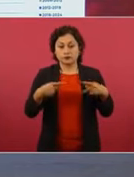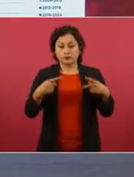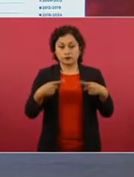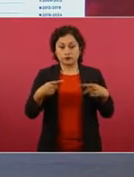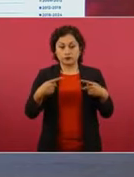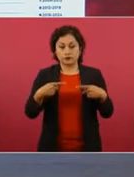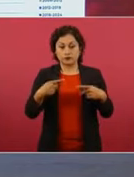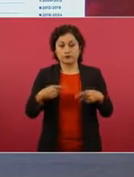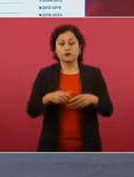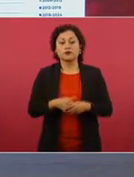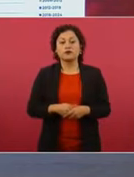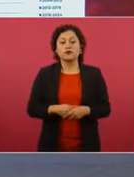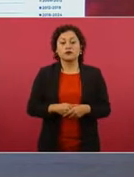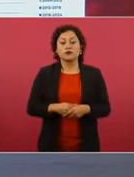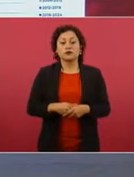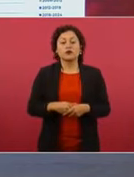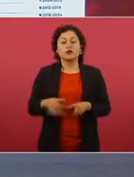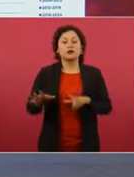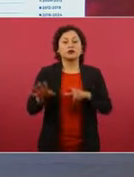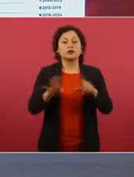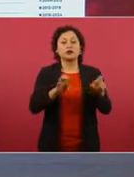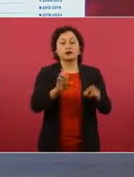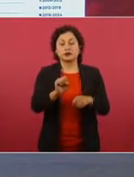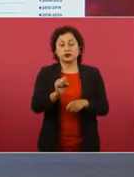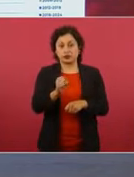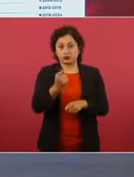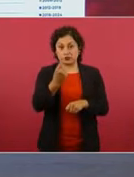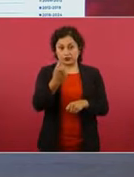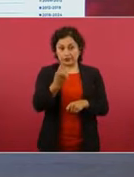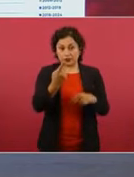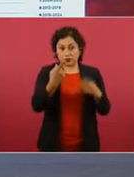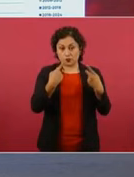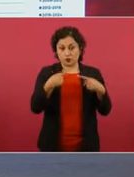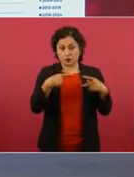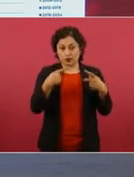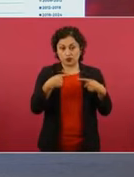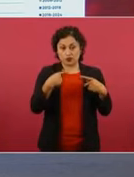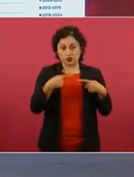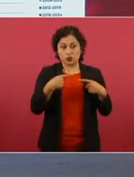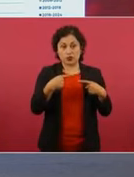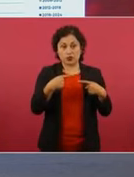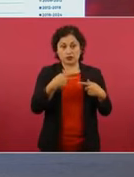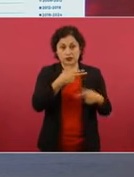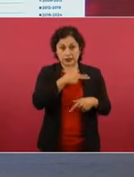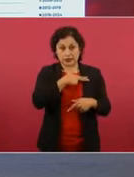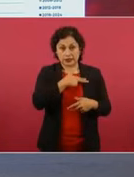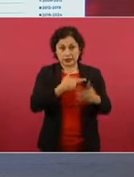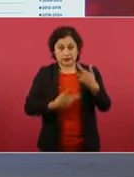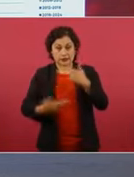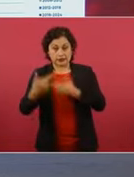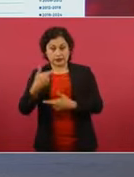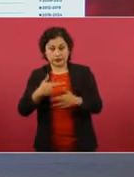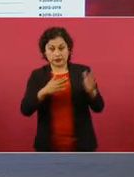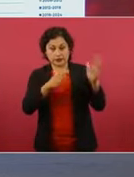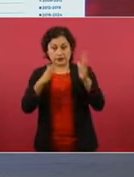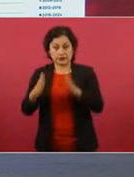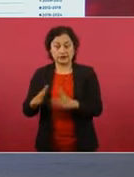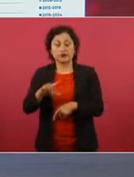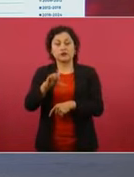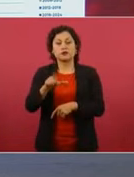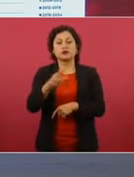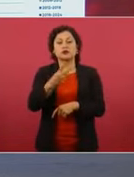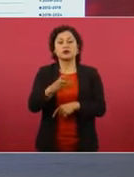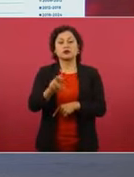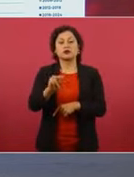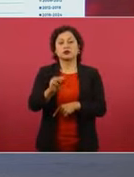al 12, 761 heridos, 385